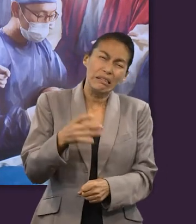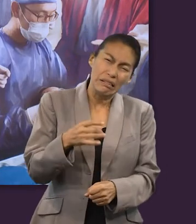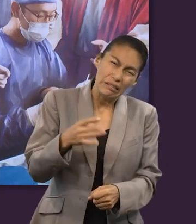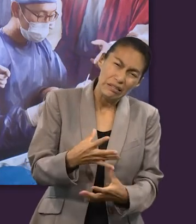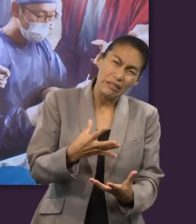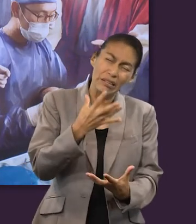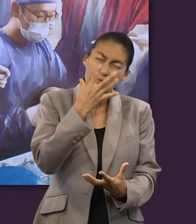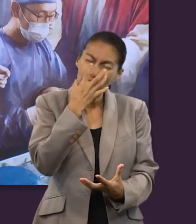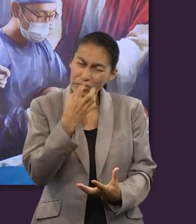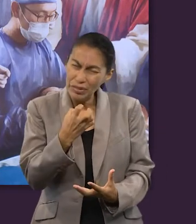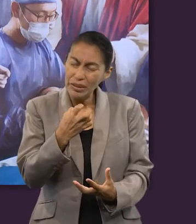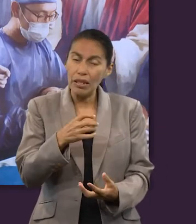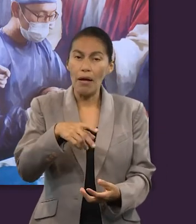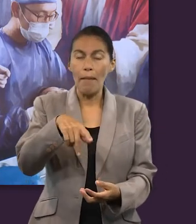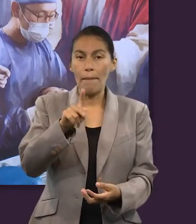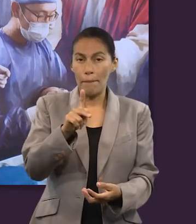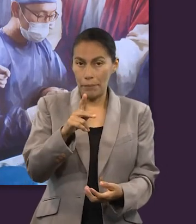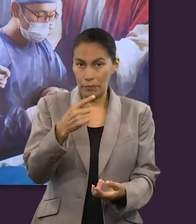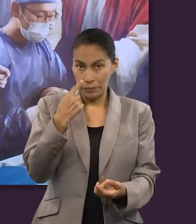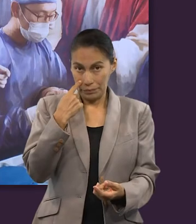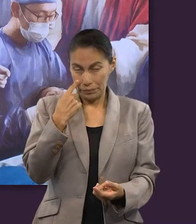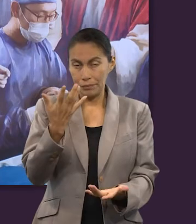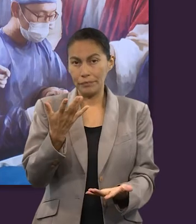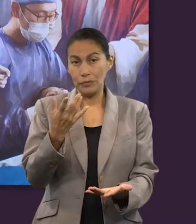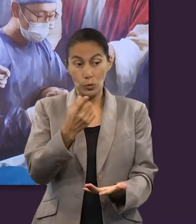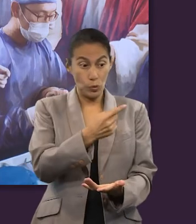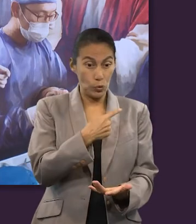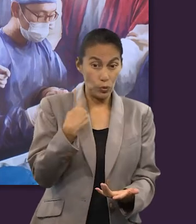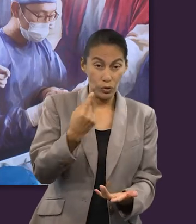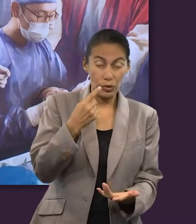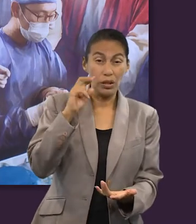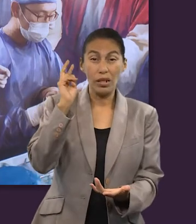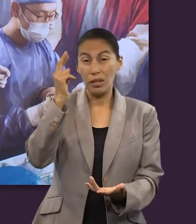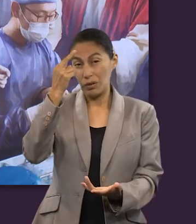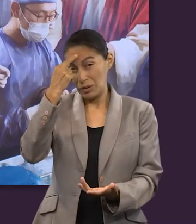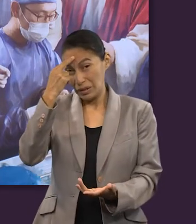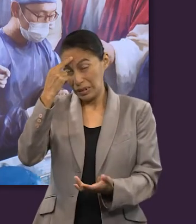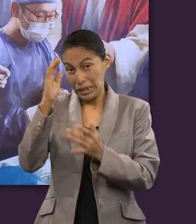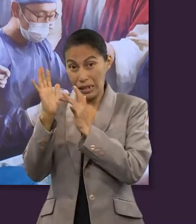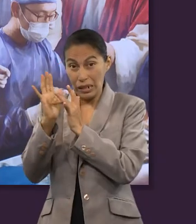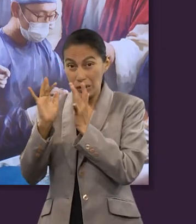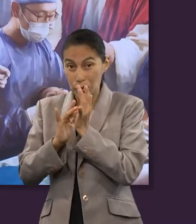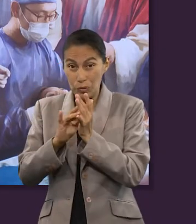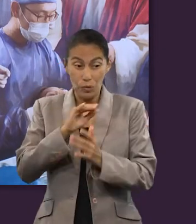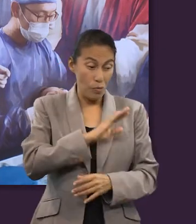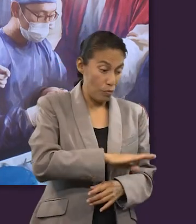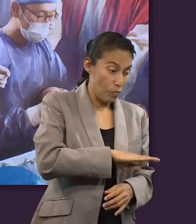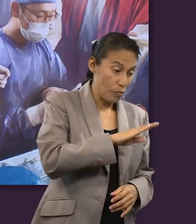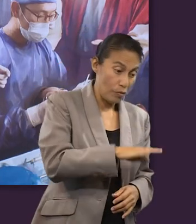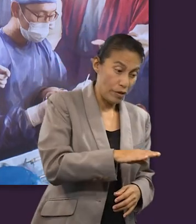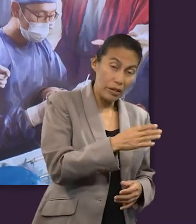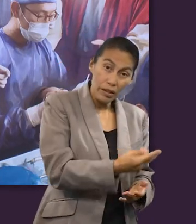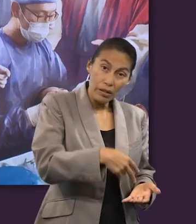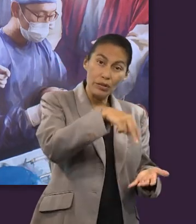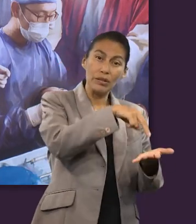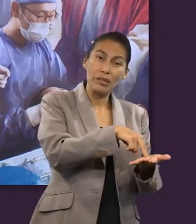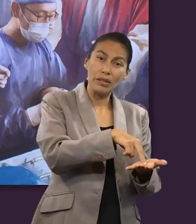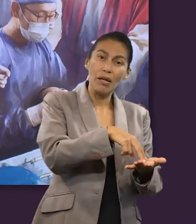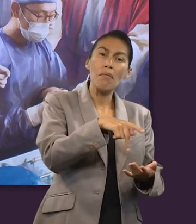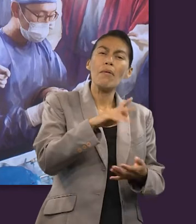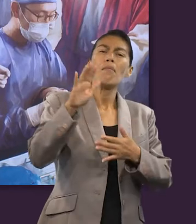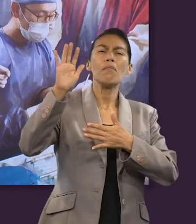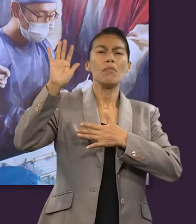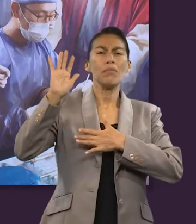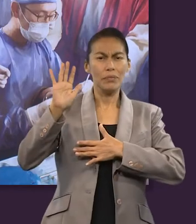pero debemos de recordar que en la muerte y la resurrección de Jesús hay una promesa. Una promesa